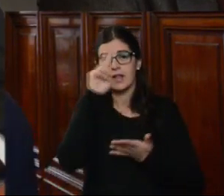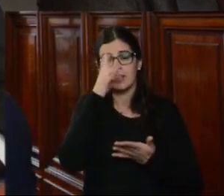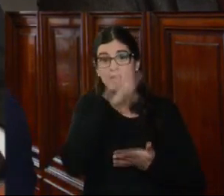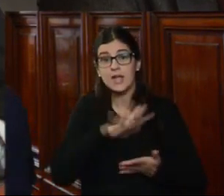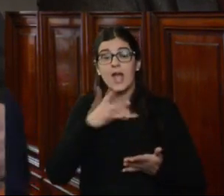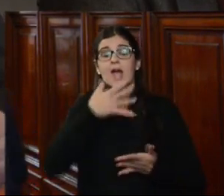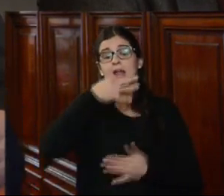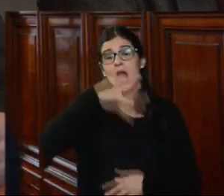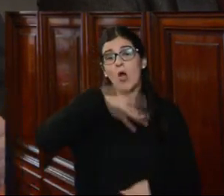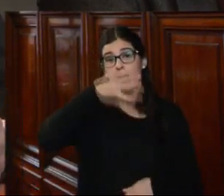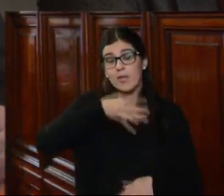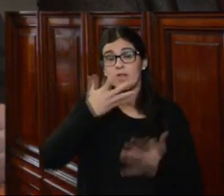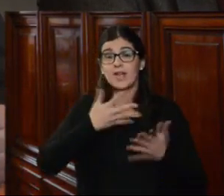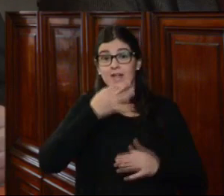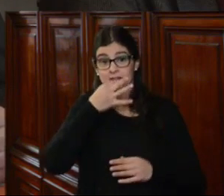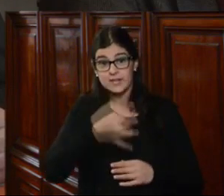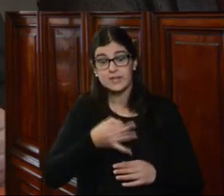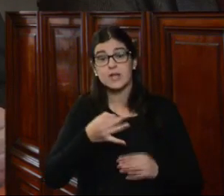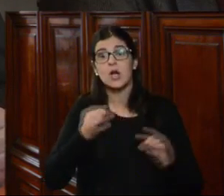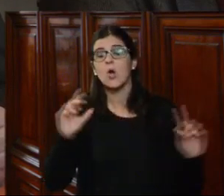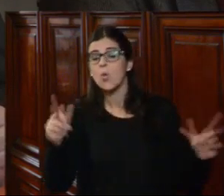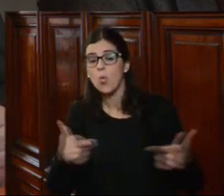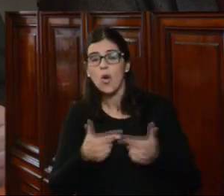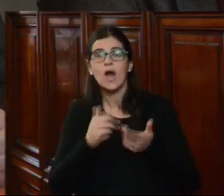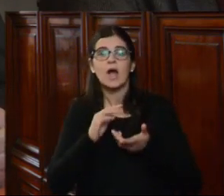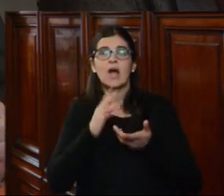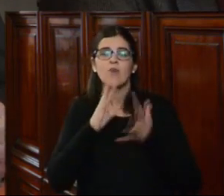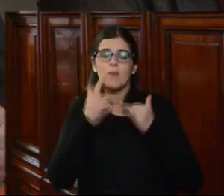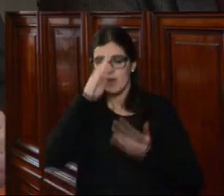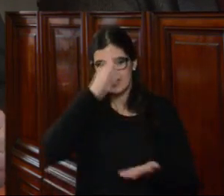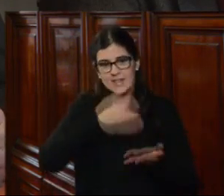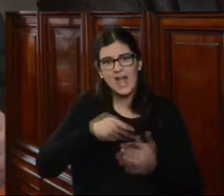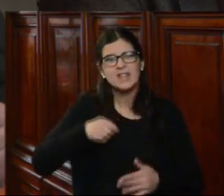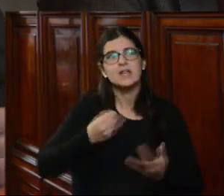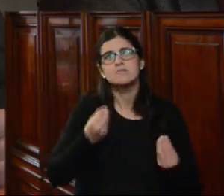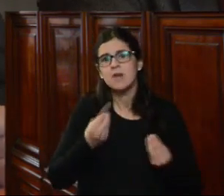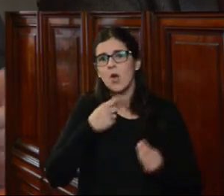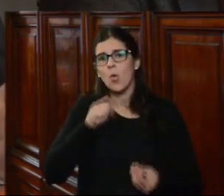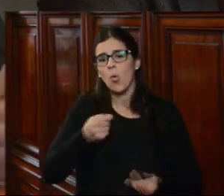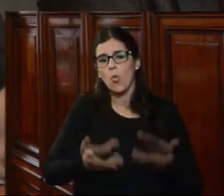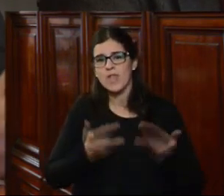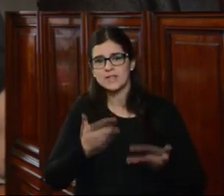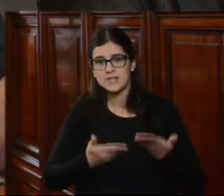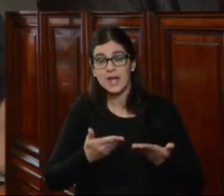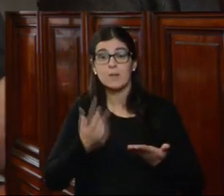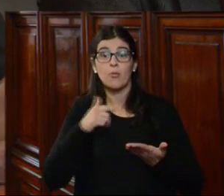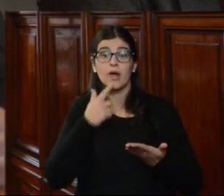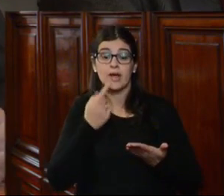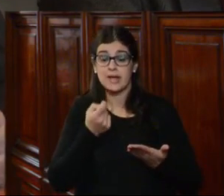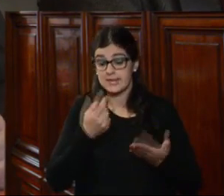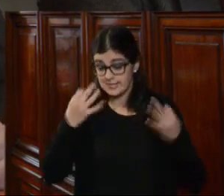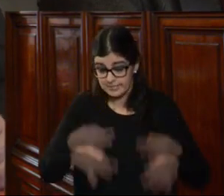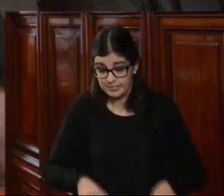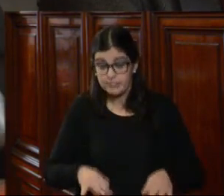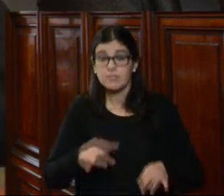recomendaciones, es decir, no tienen la fuerza de una sentencia judicial, no constituyen un fallo judicial, porque, precisamente,